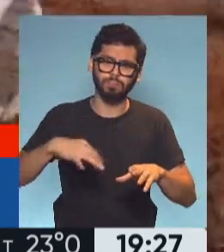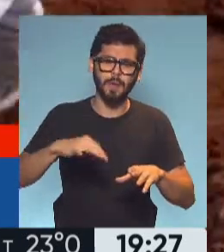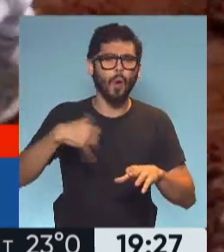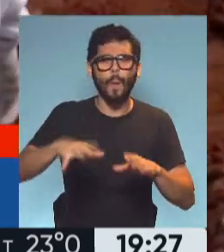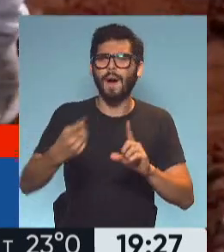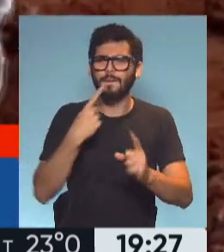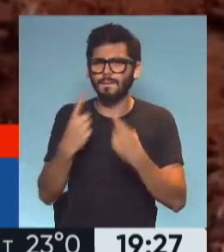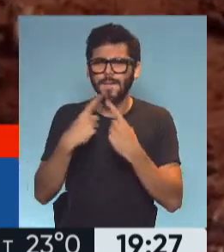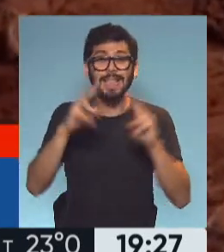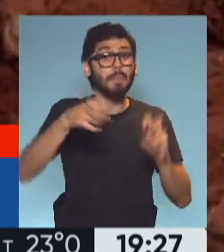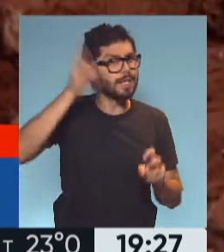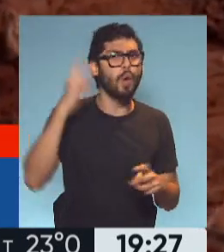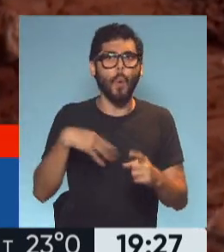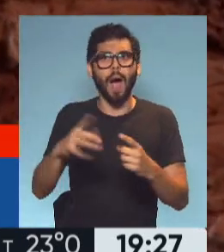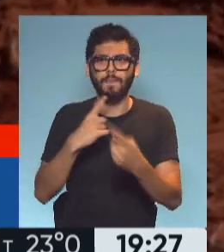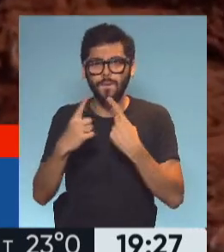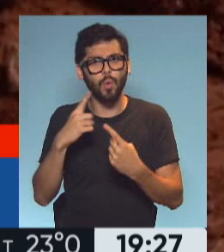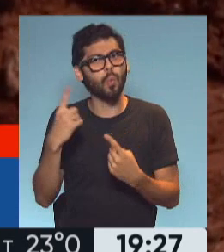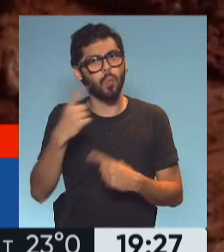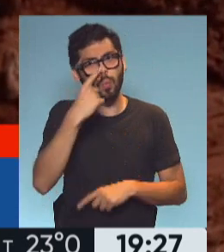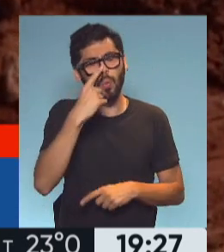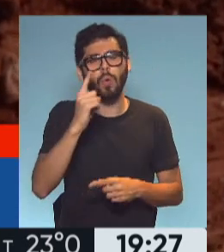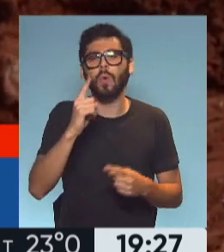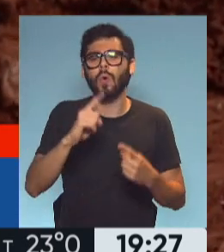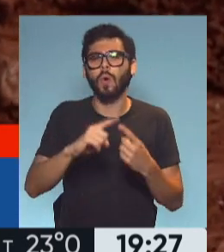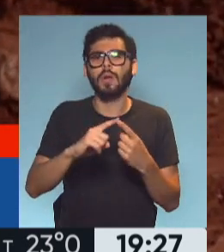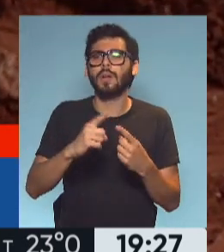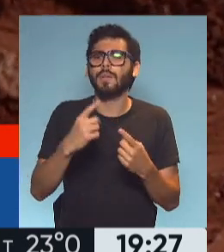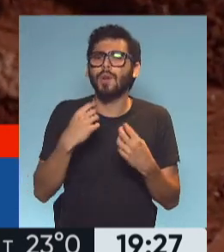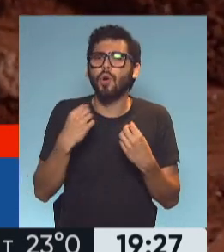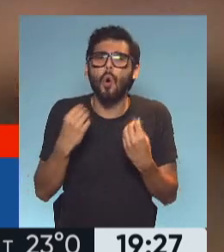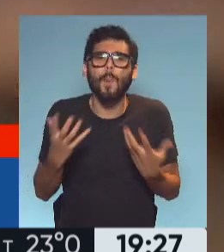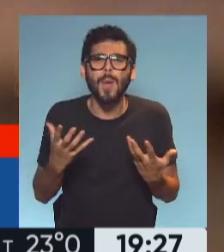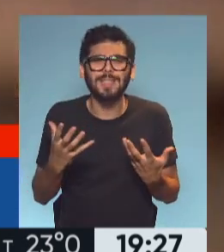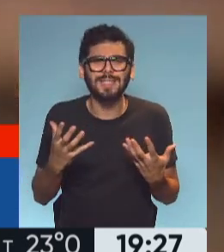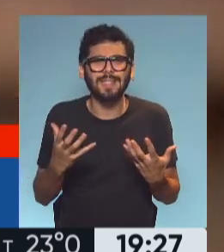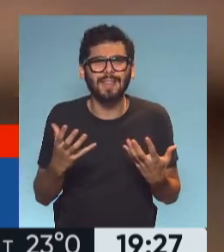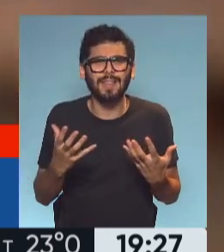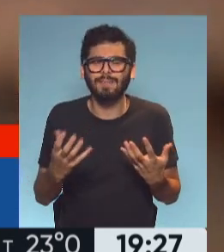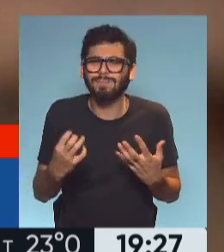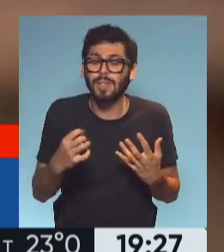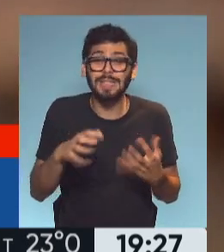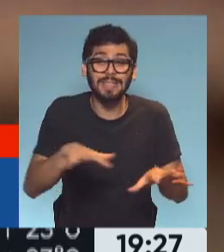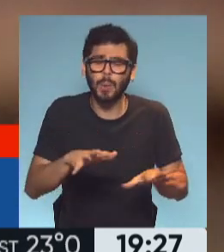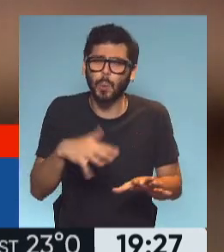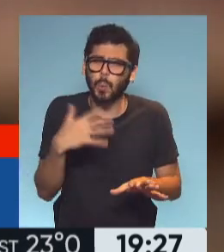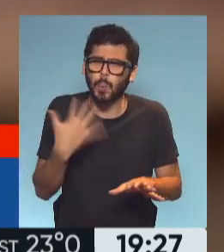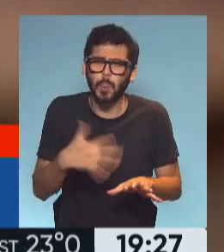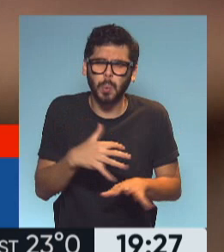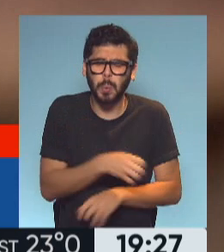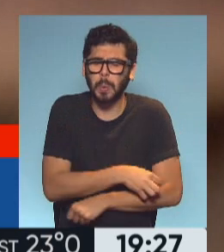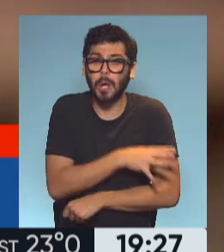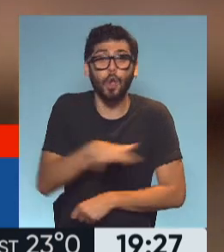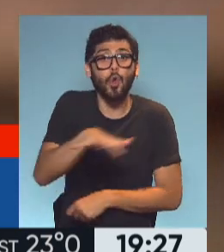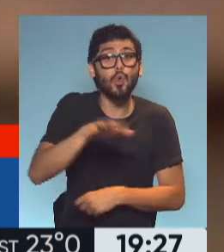muy interesantes para hablar de Chile. ¿Cómo está la situación? Por lo pronto esto es impactante. Aquello que veíamos en